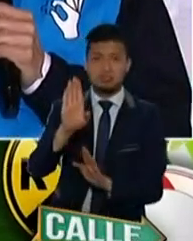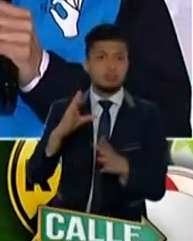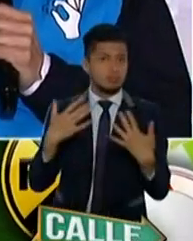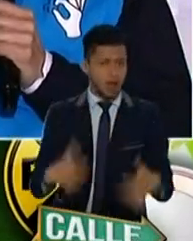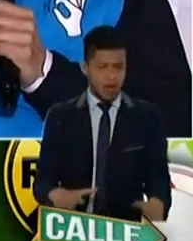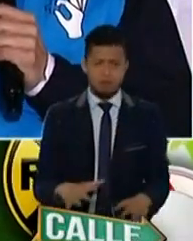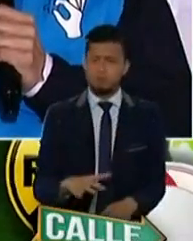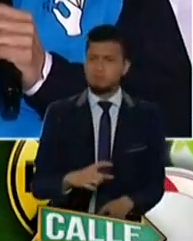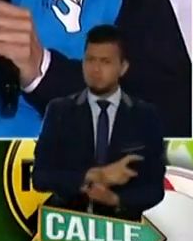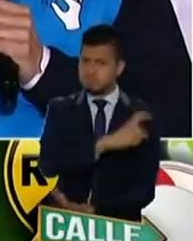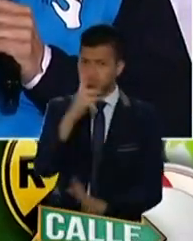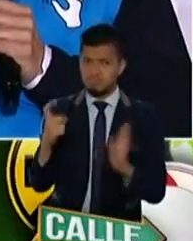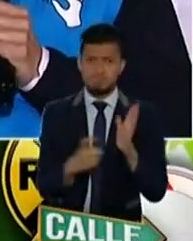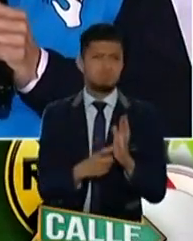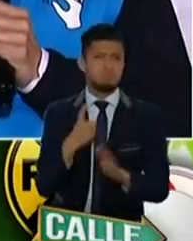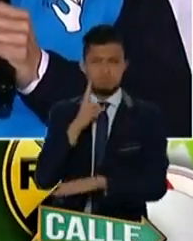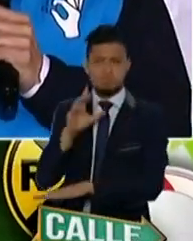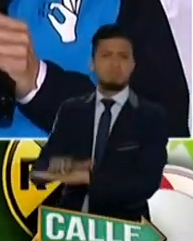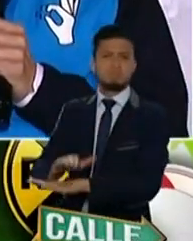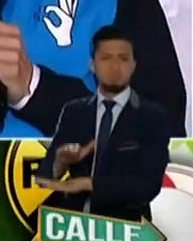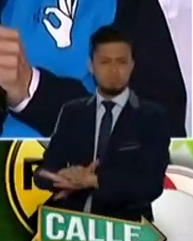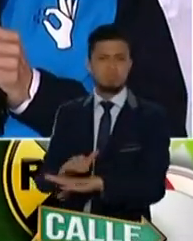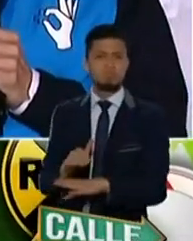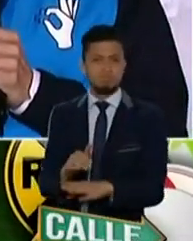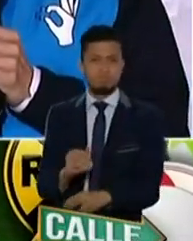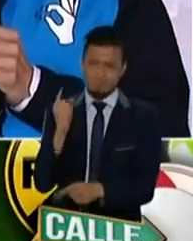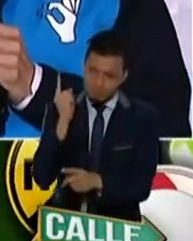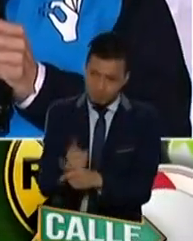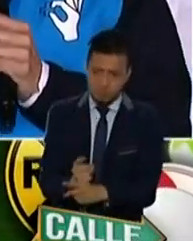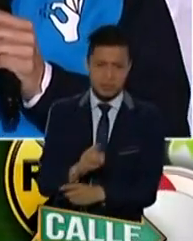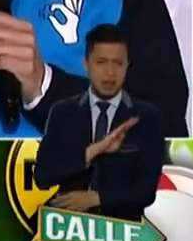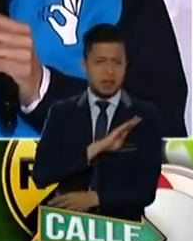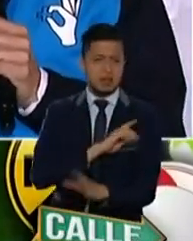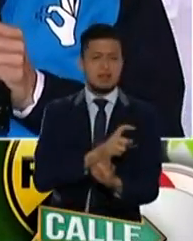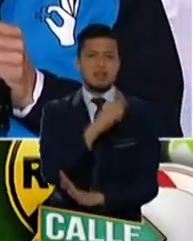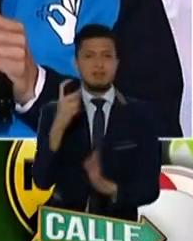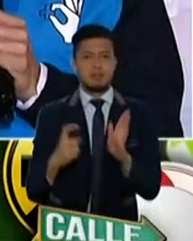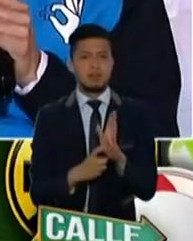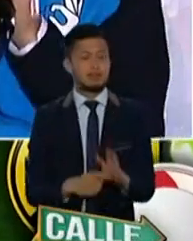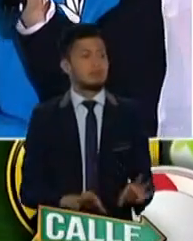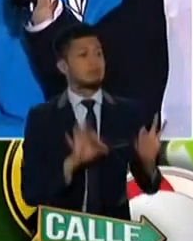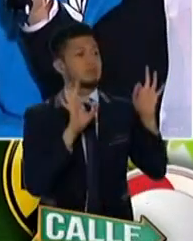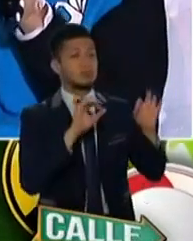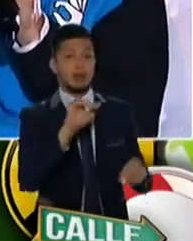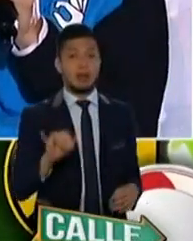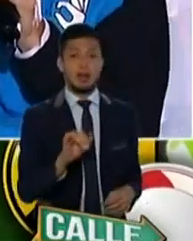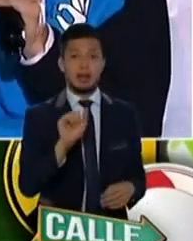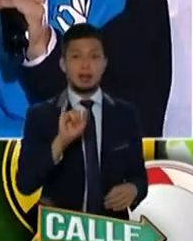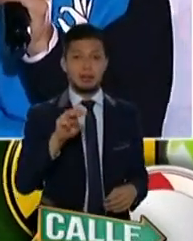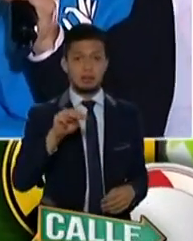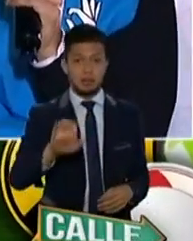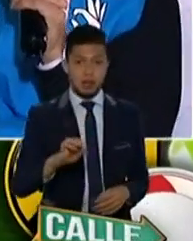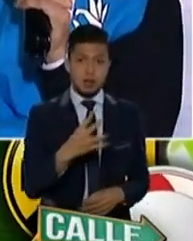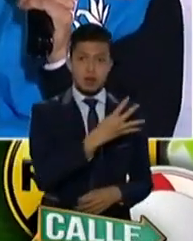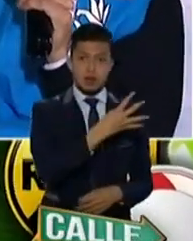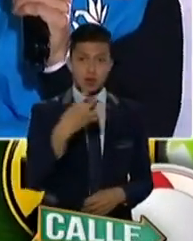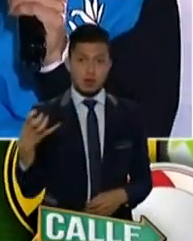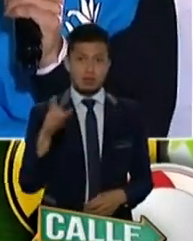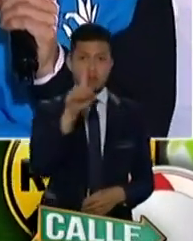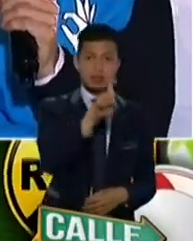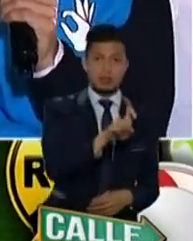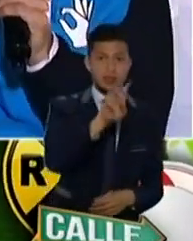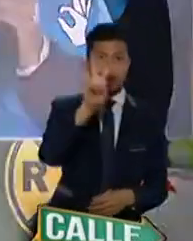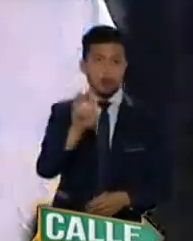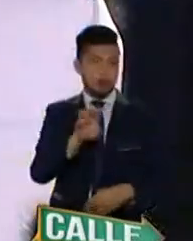y le damos un parte de cumplimiento, alcaldesa. Qué maravilla, Jaime. Eso quiere decir que son 468